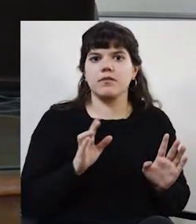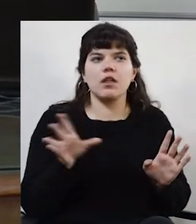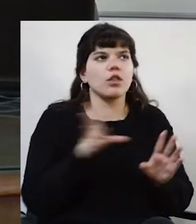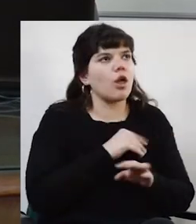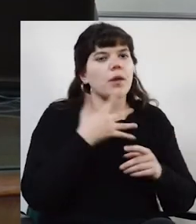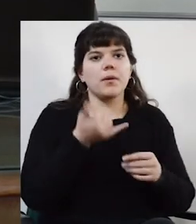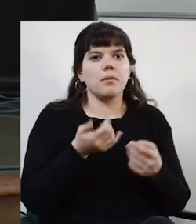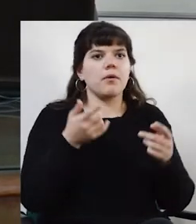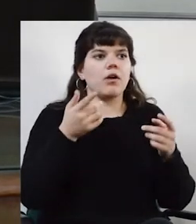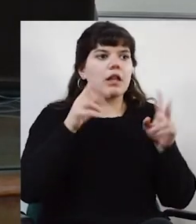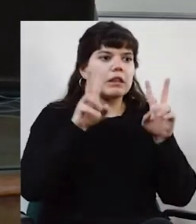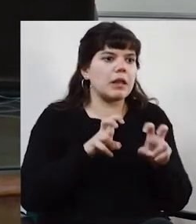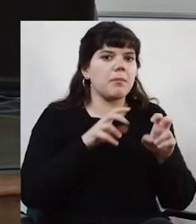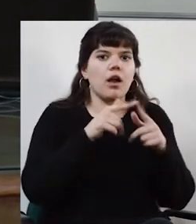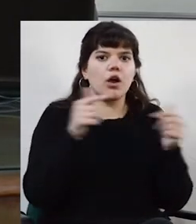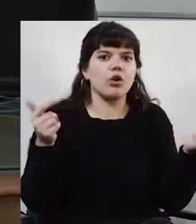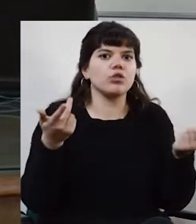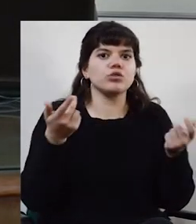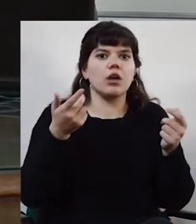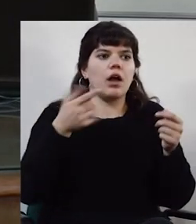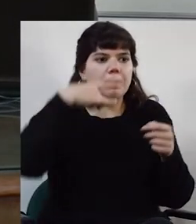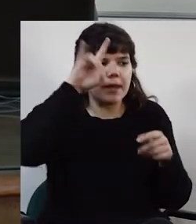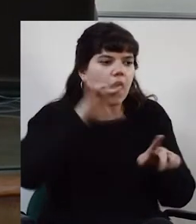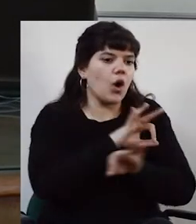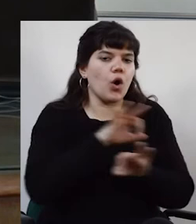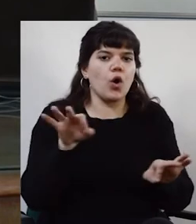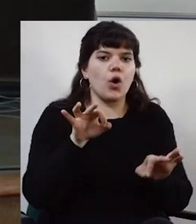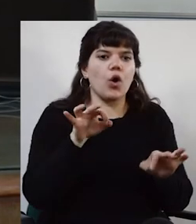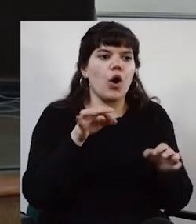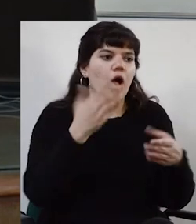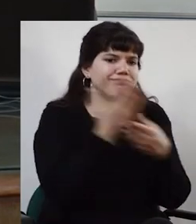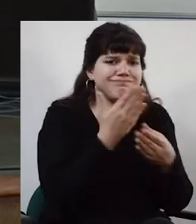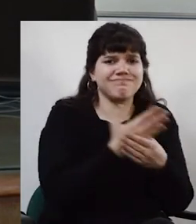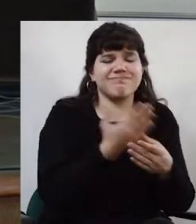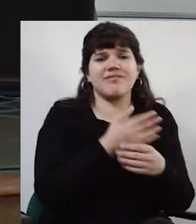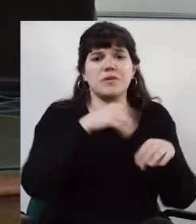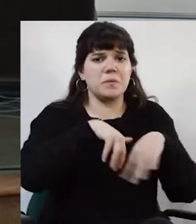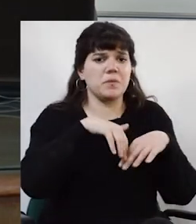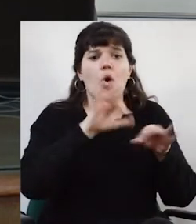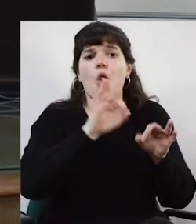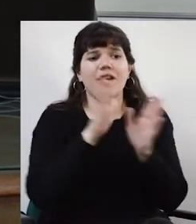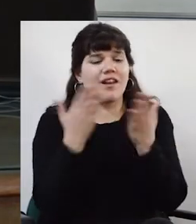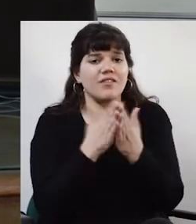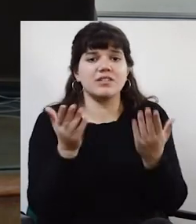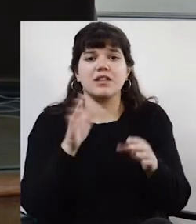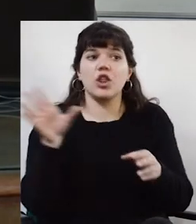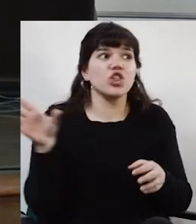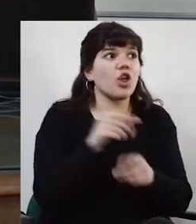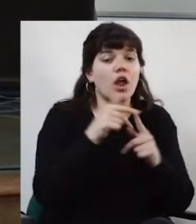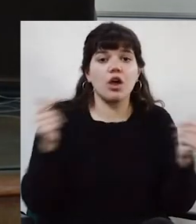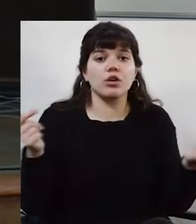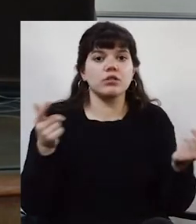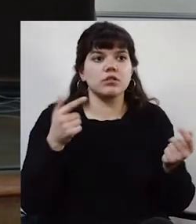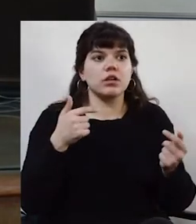en la cantidad de posgrados, de ofertas de posgrado, la cantidad de artículos, la cantidad de revistas, todo. Creo que